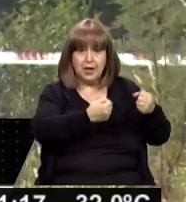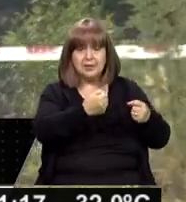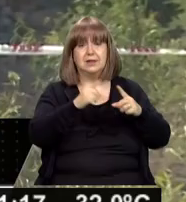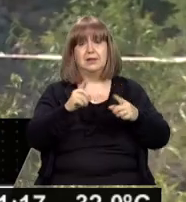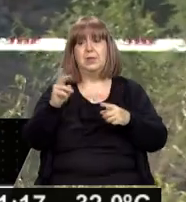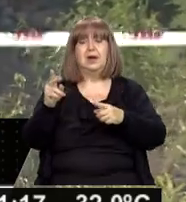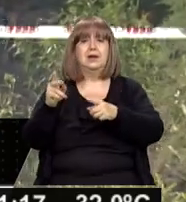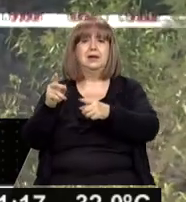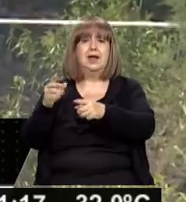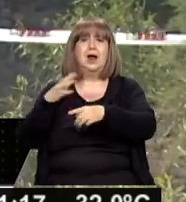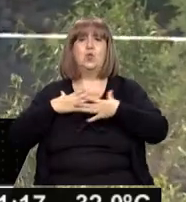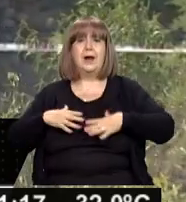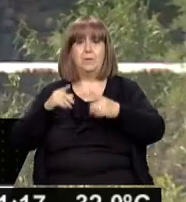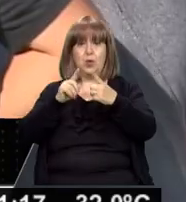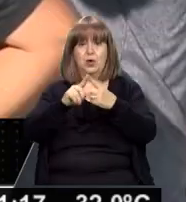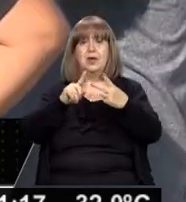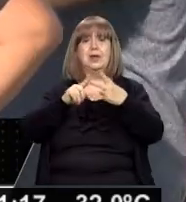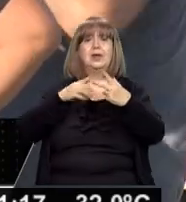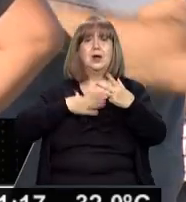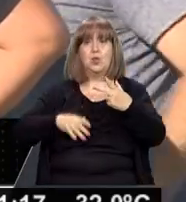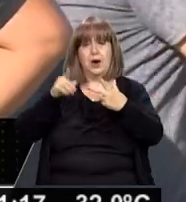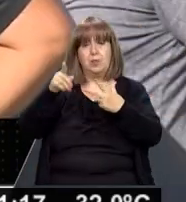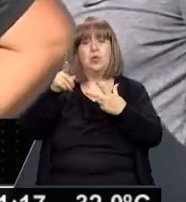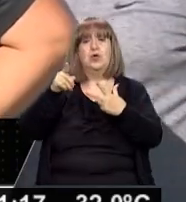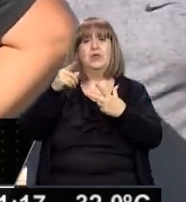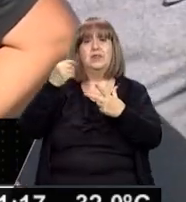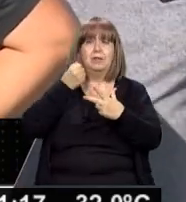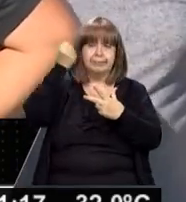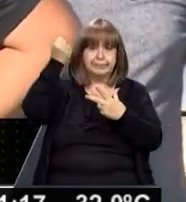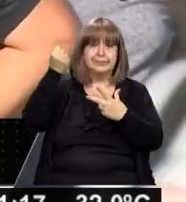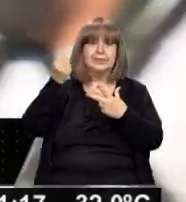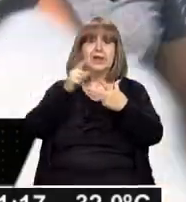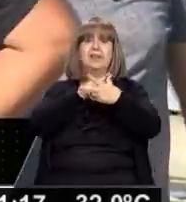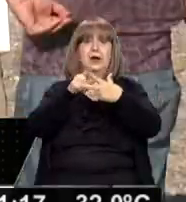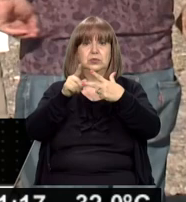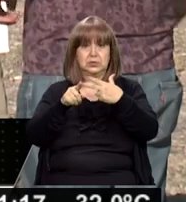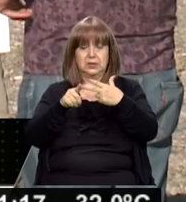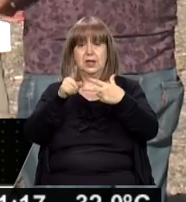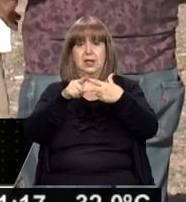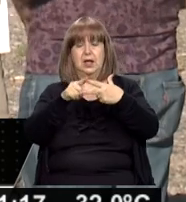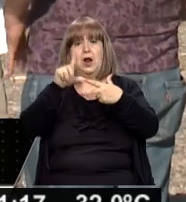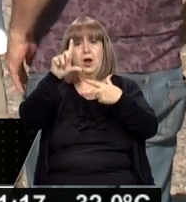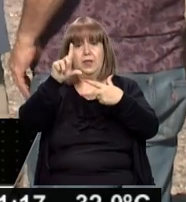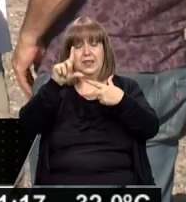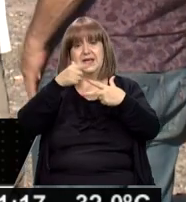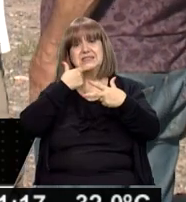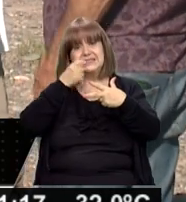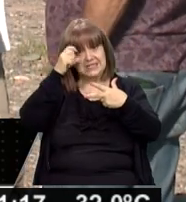Salazar y encontraron el cuerpo del señor Lobos. Eso es verdad, totalmente correcto. De buscar,